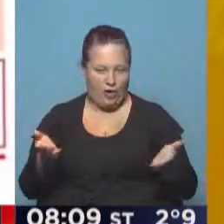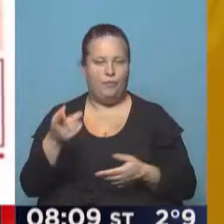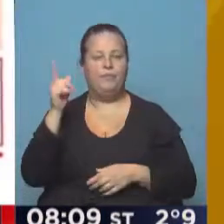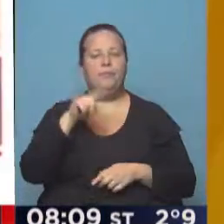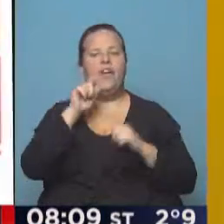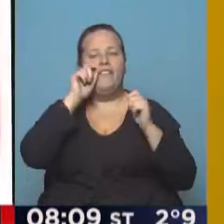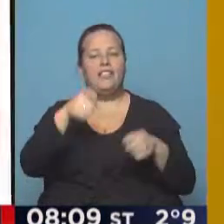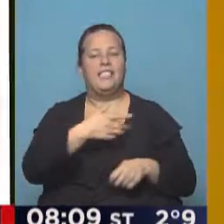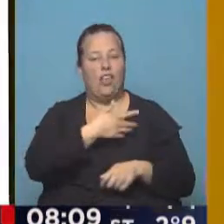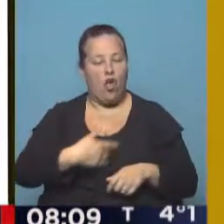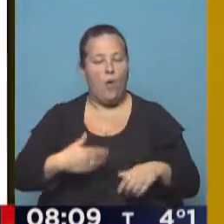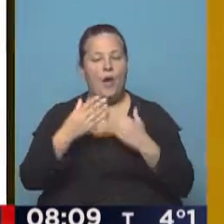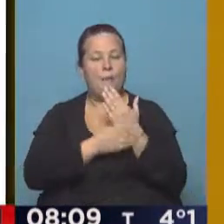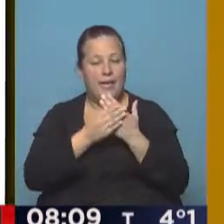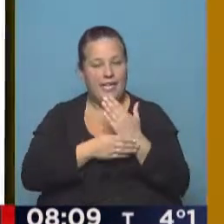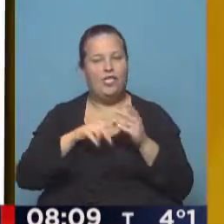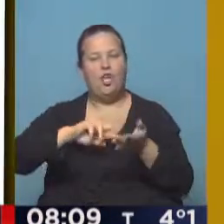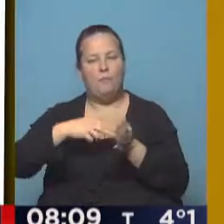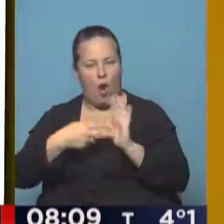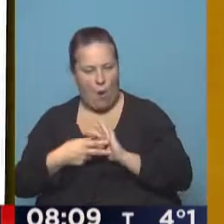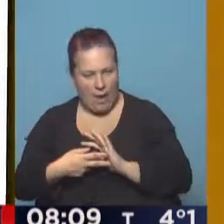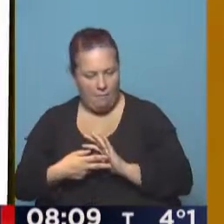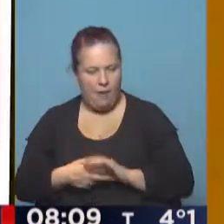Visita oficial, ministro y polémica.